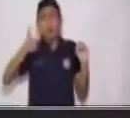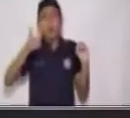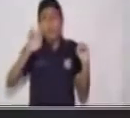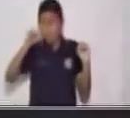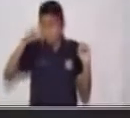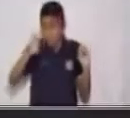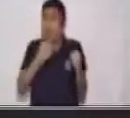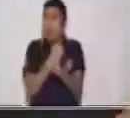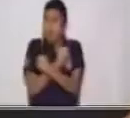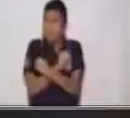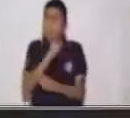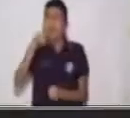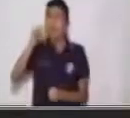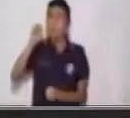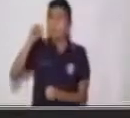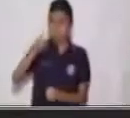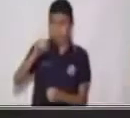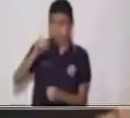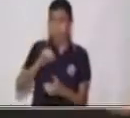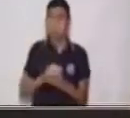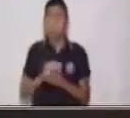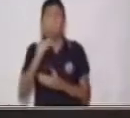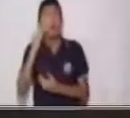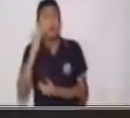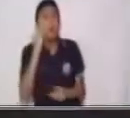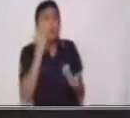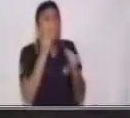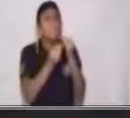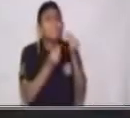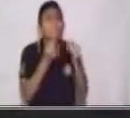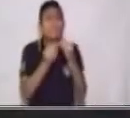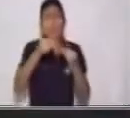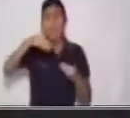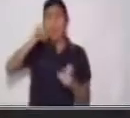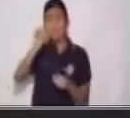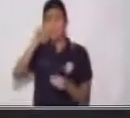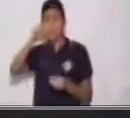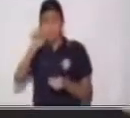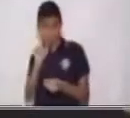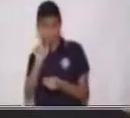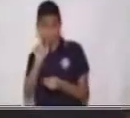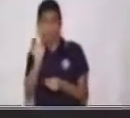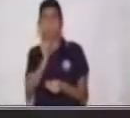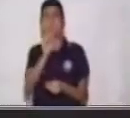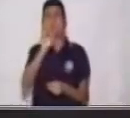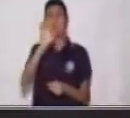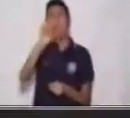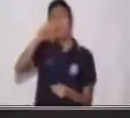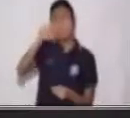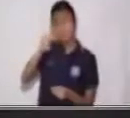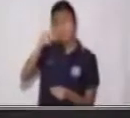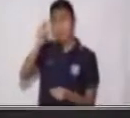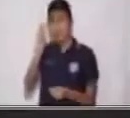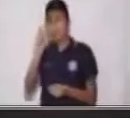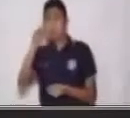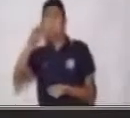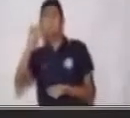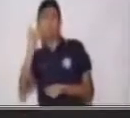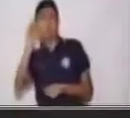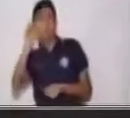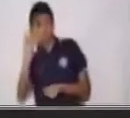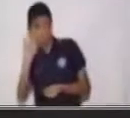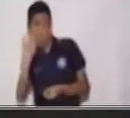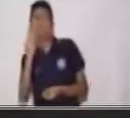Mamá mima a Mimi. Ema y Mimi son hermanas de